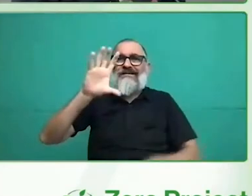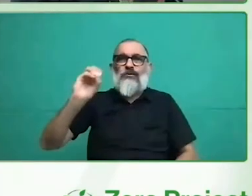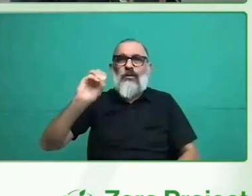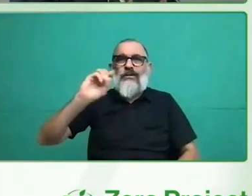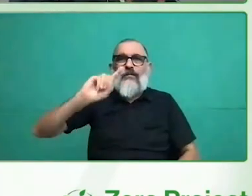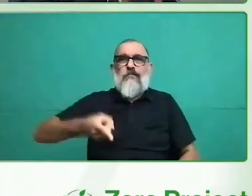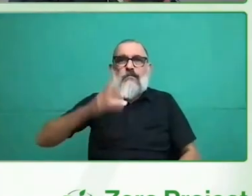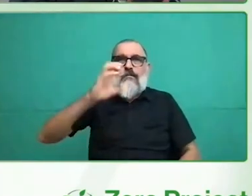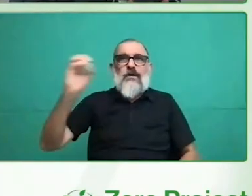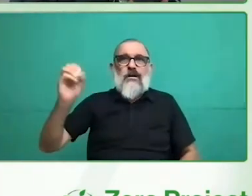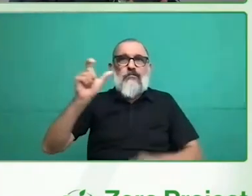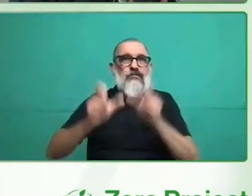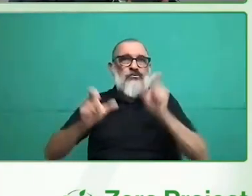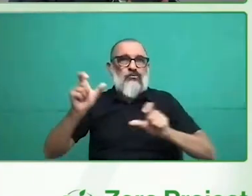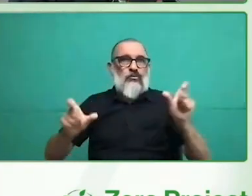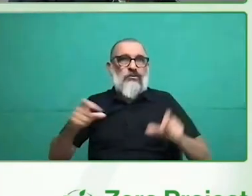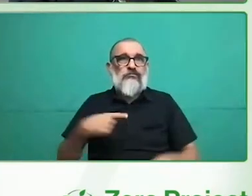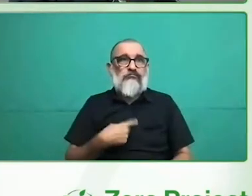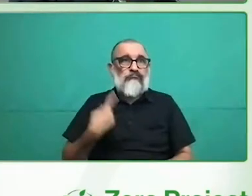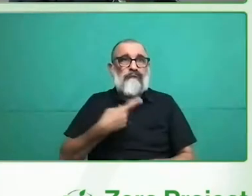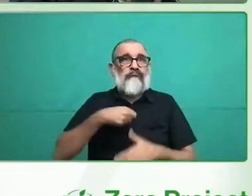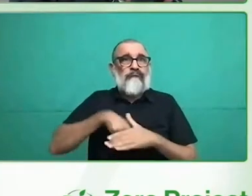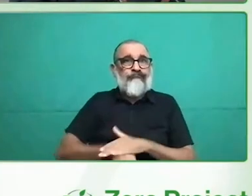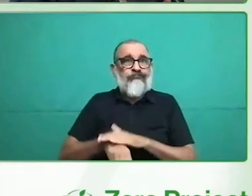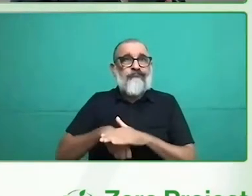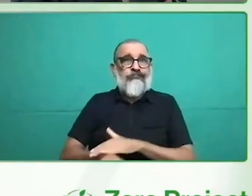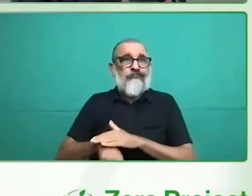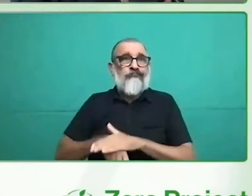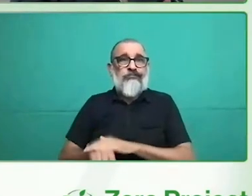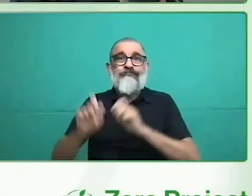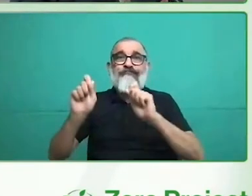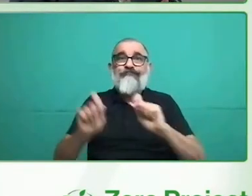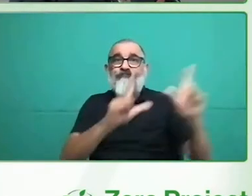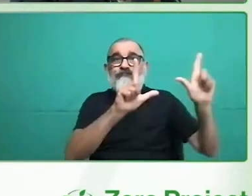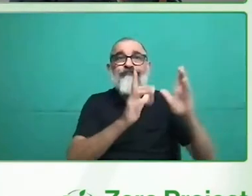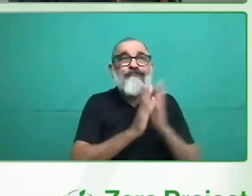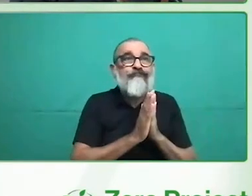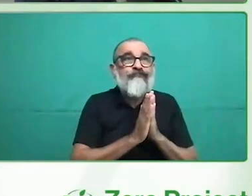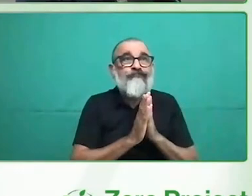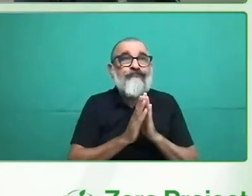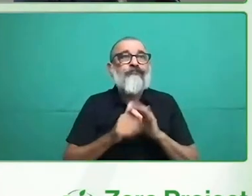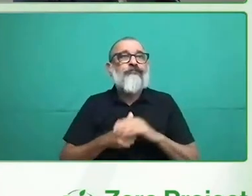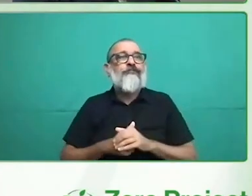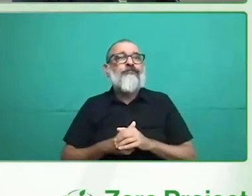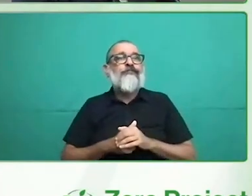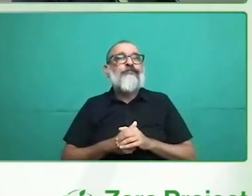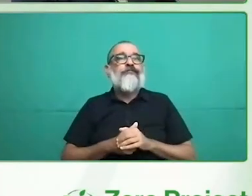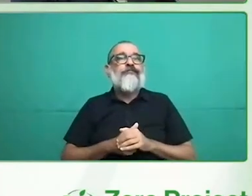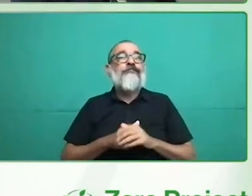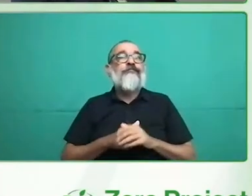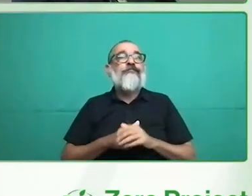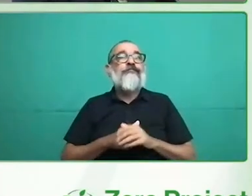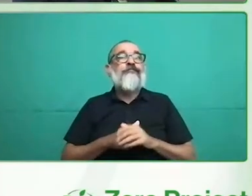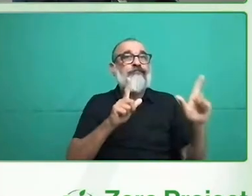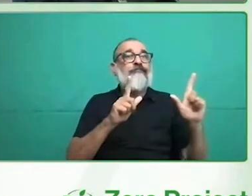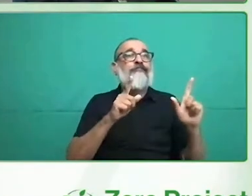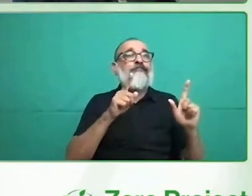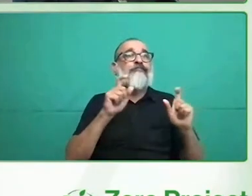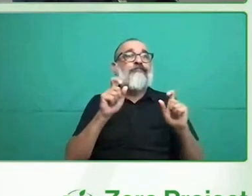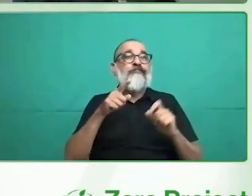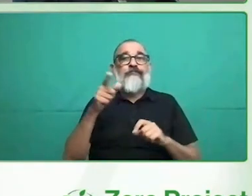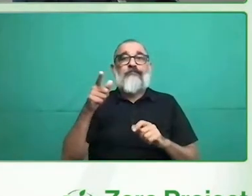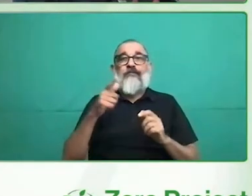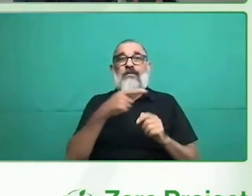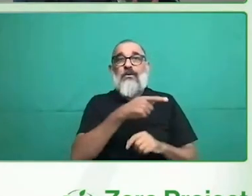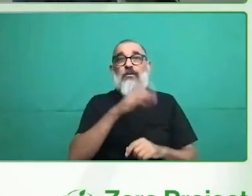Pero hemos tenido la suerte de vivir cosas excepcionales desde nuestra pequeñez. Support Girona